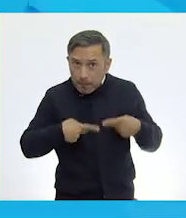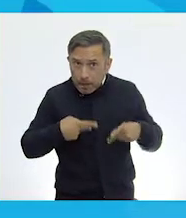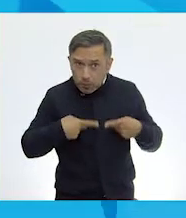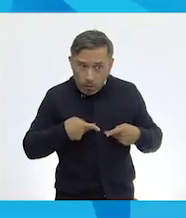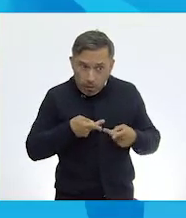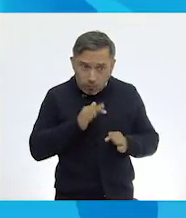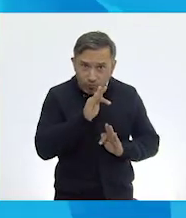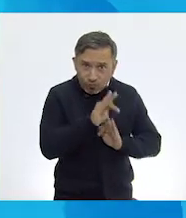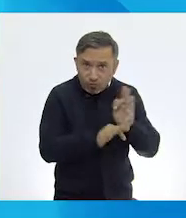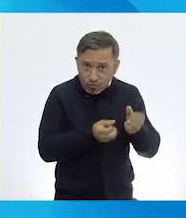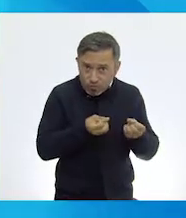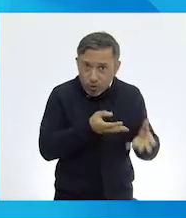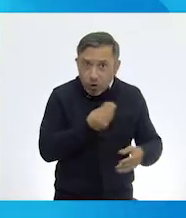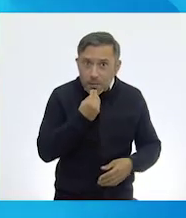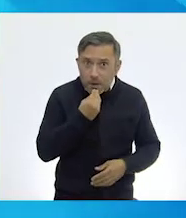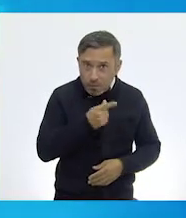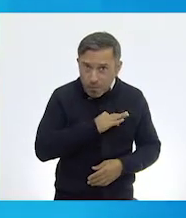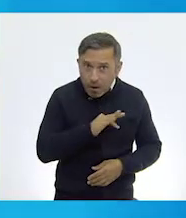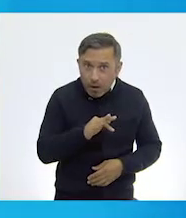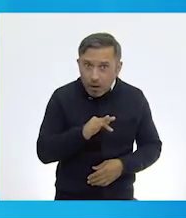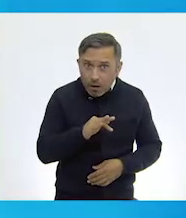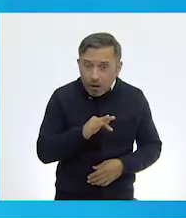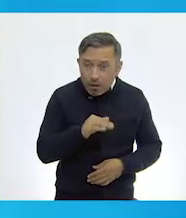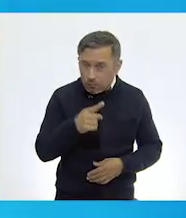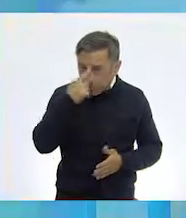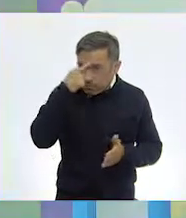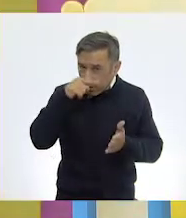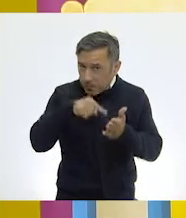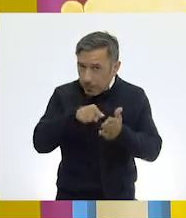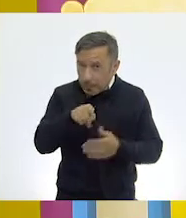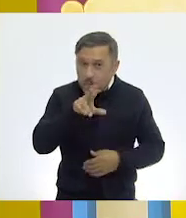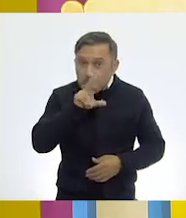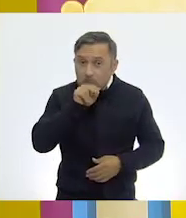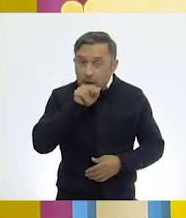¿Será que puedes tener patos y poderlos alimentar tú?